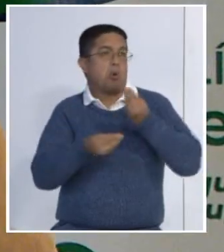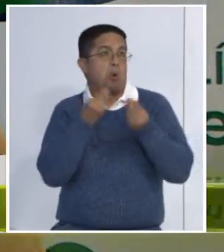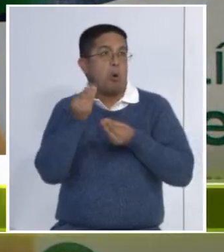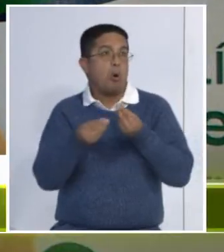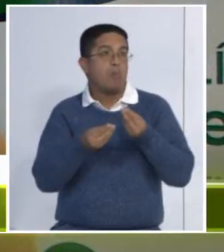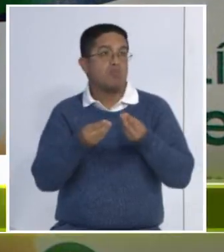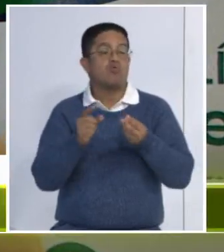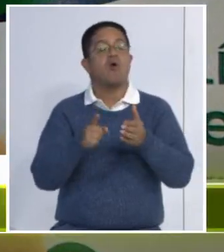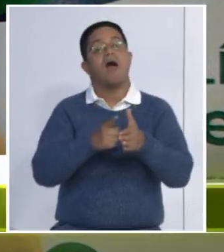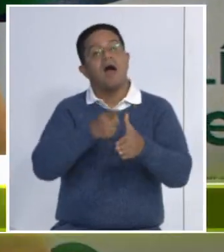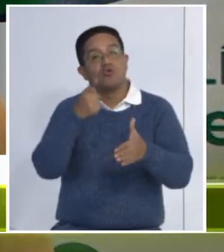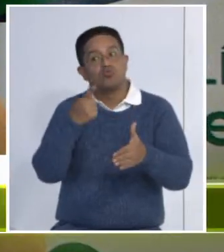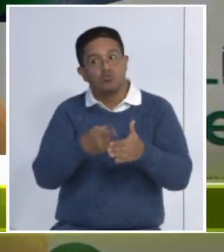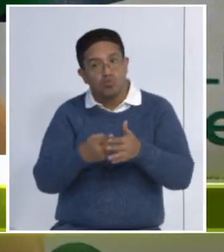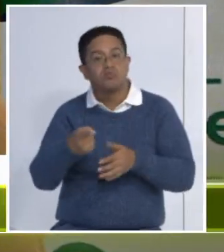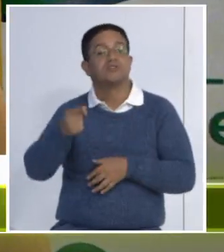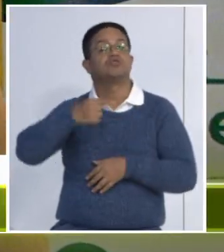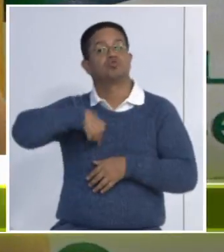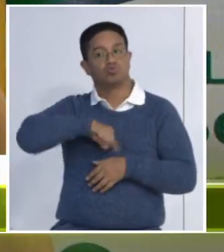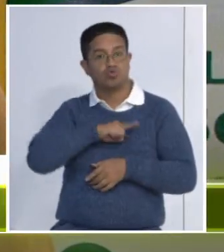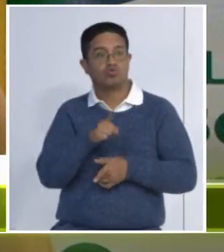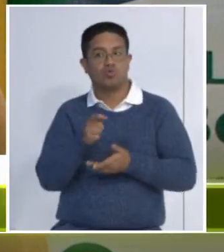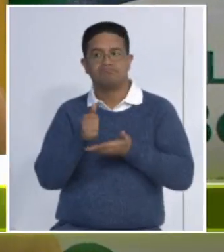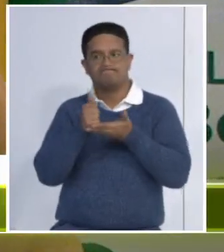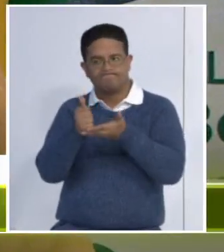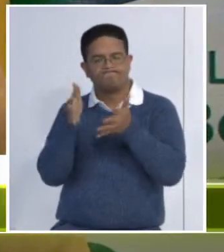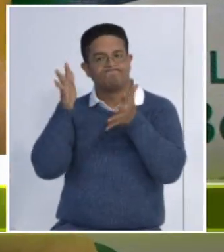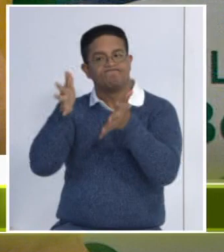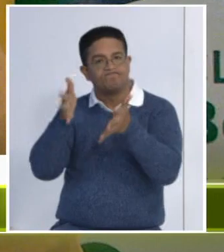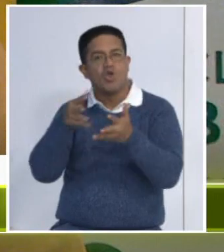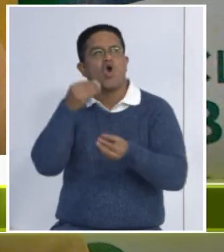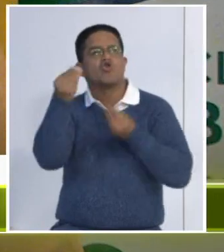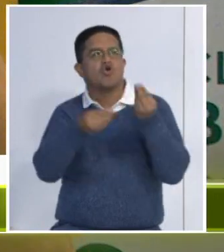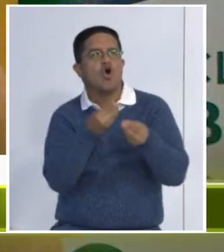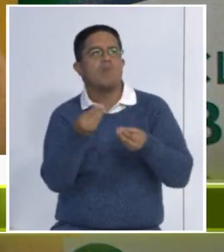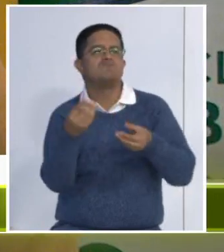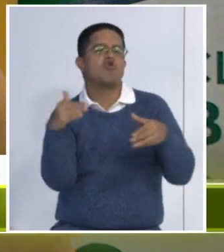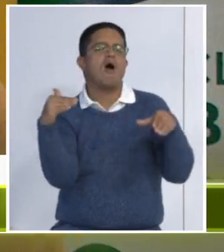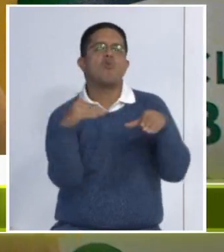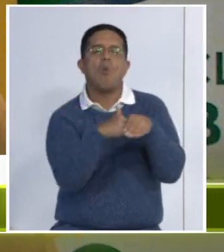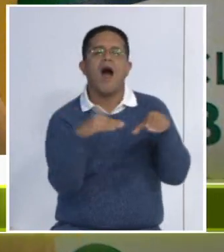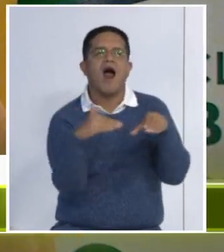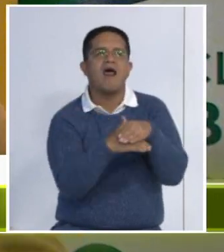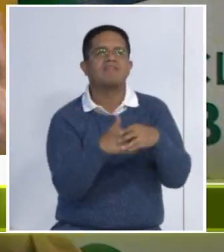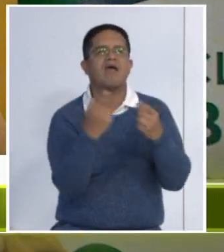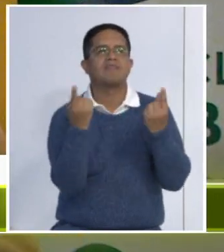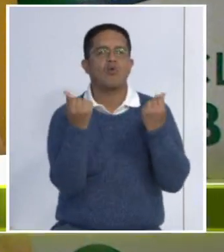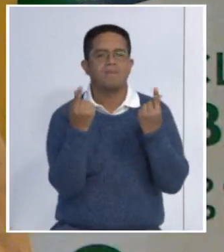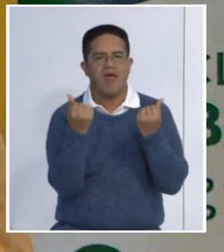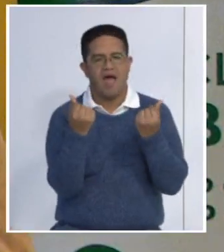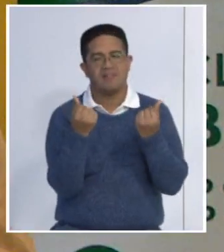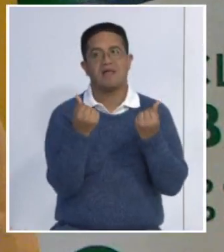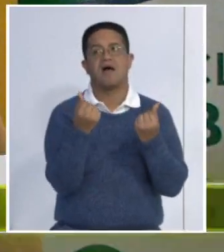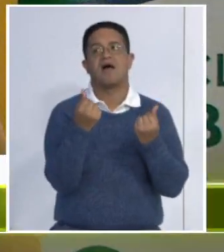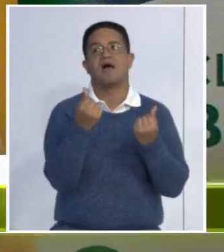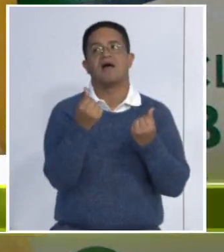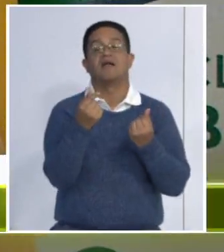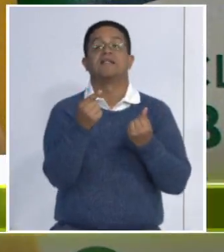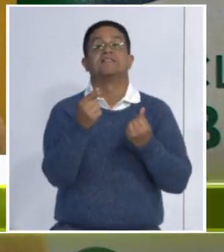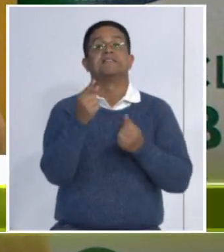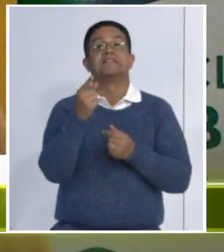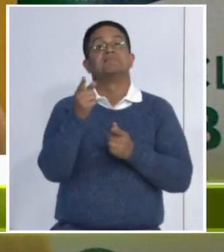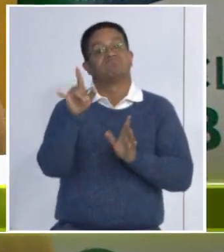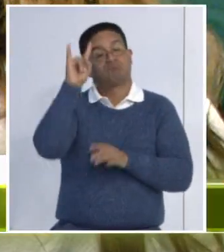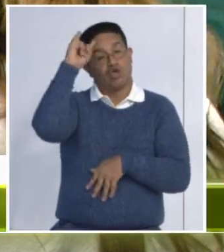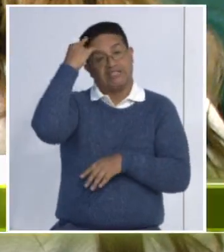manera de nosotros crear un ahorro, o no es un ahorro, pero sí estamos como guardando a muy bajo precio en una cuenta un dinero para